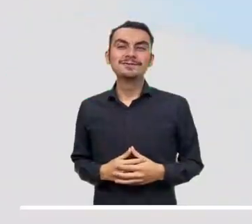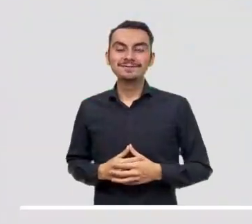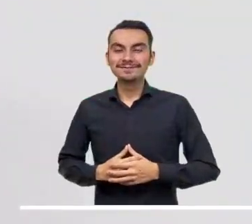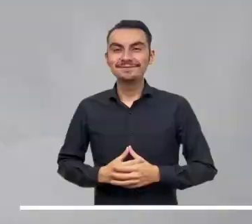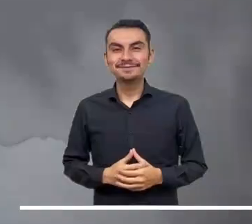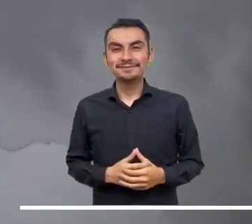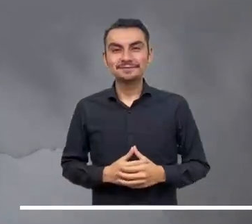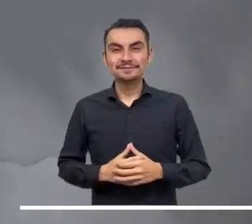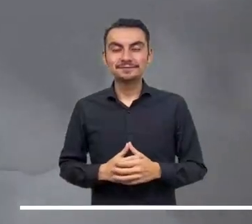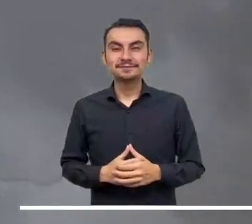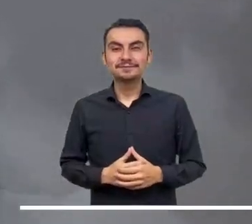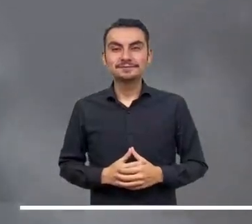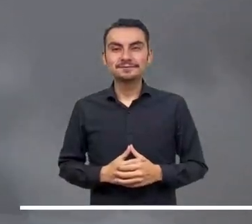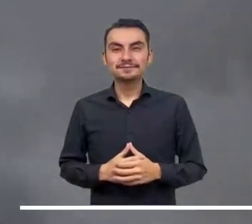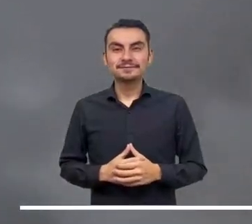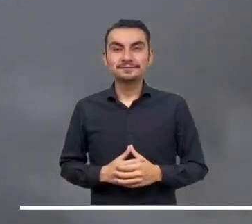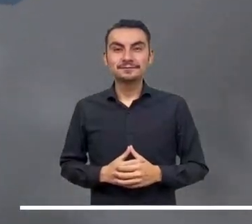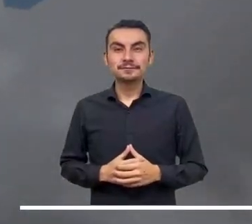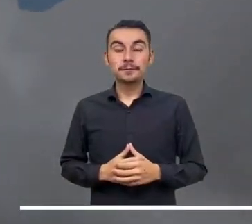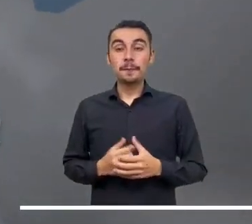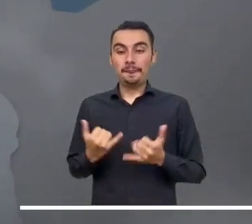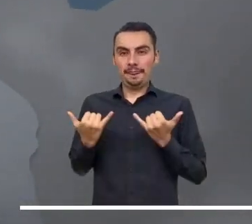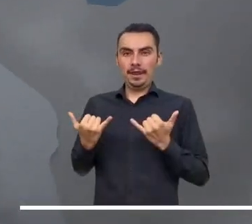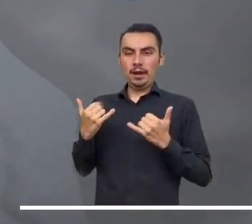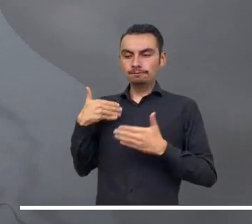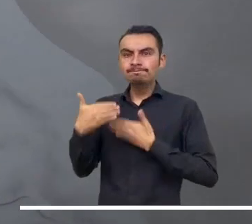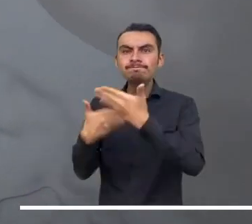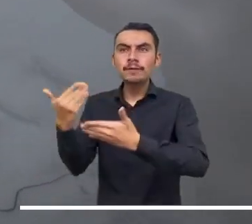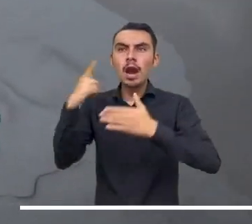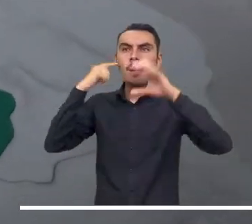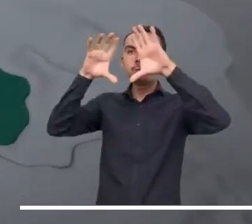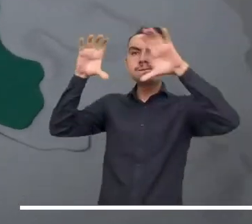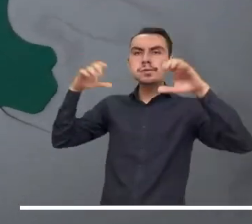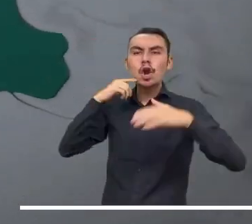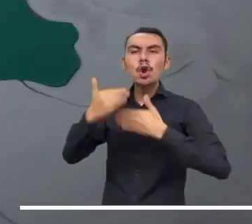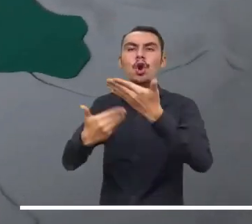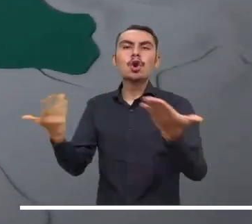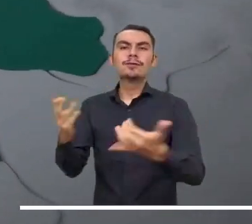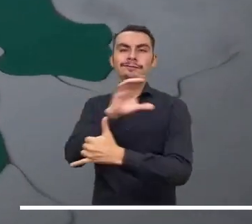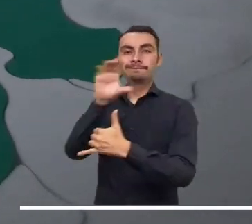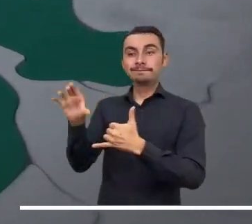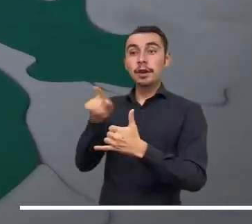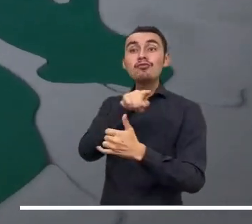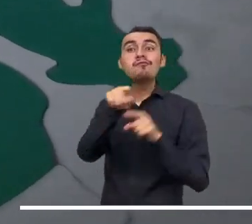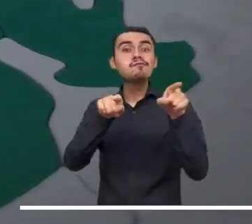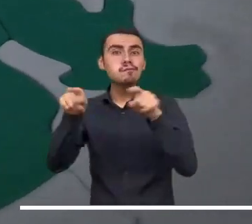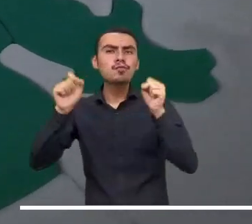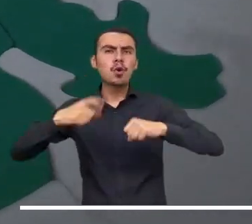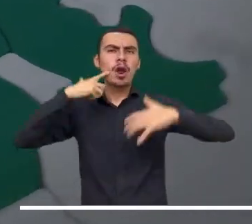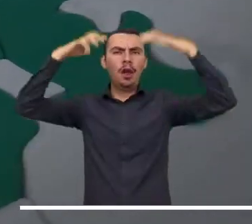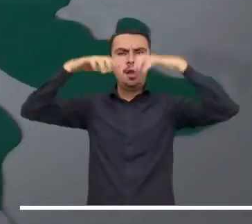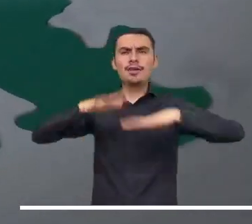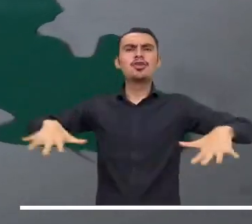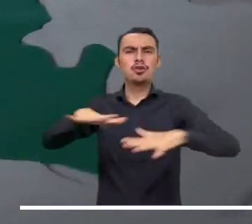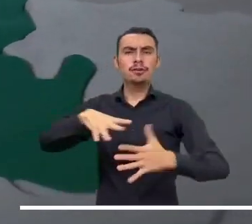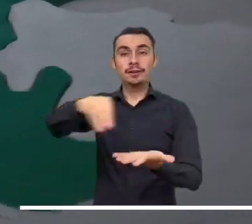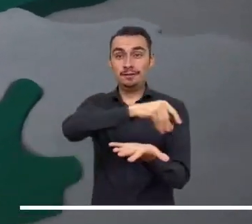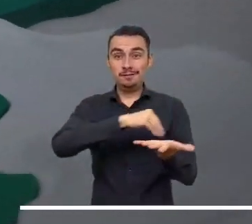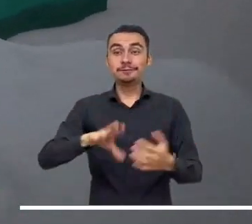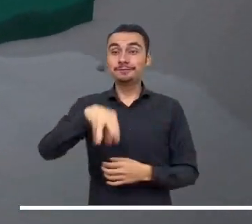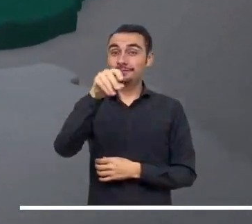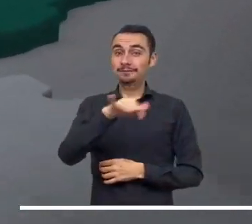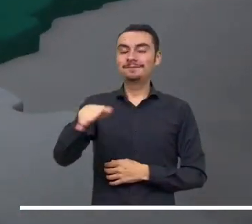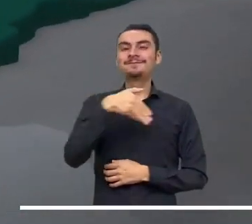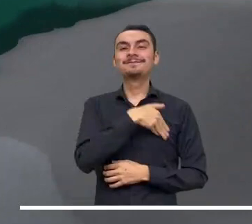En el Caribe, las lluvias llegarían acompañadas de tormentas en zonas de La Guajira, Cesar, Magdalena, centro y sur de Bolívar,